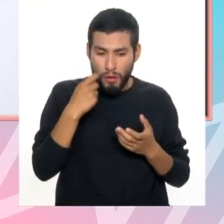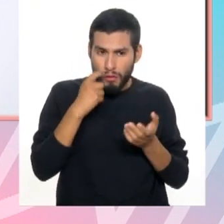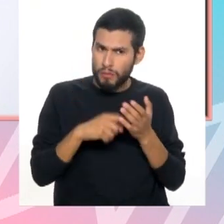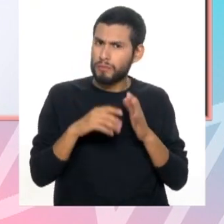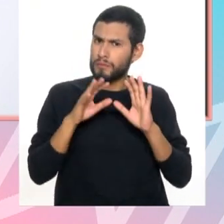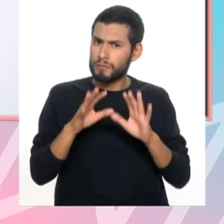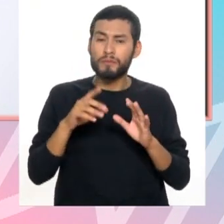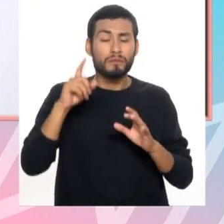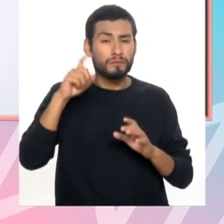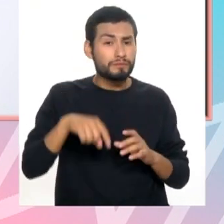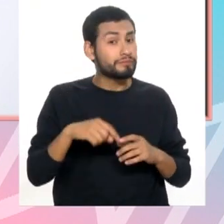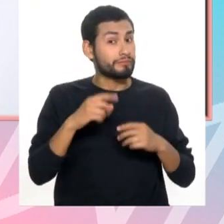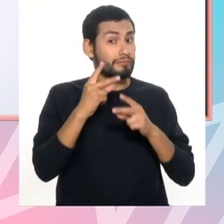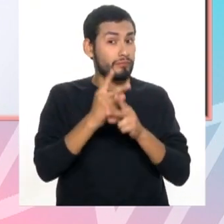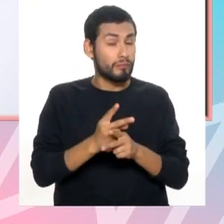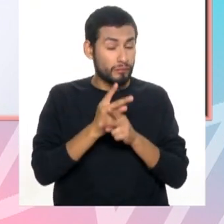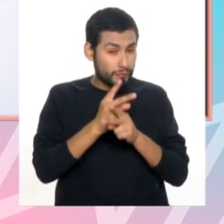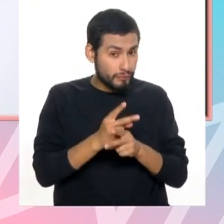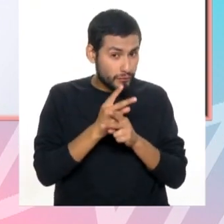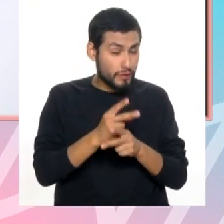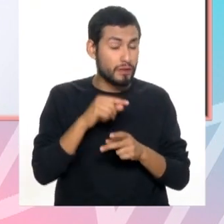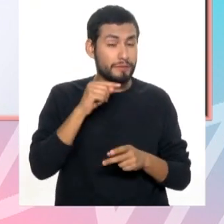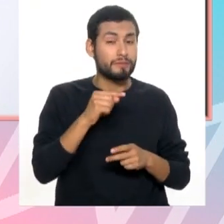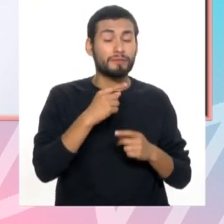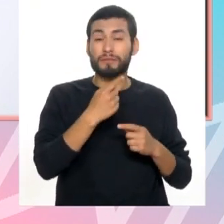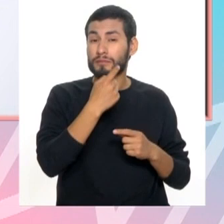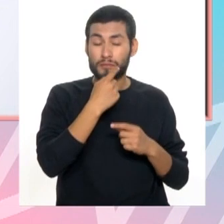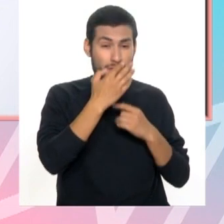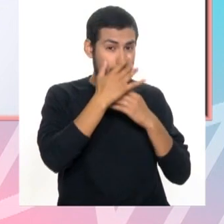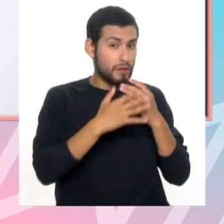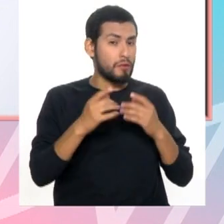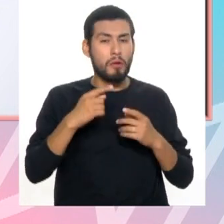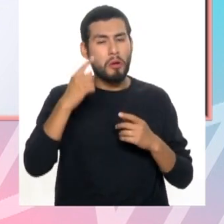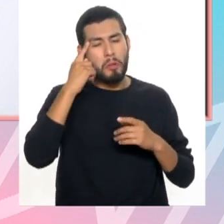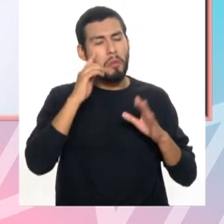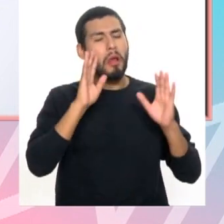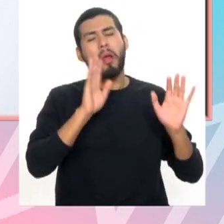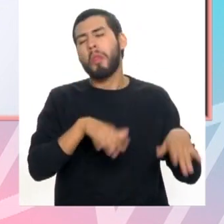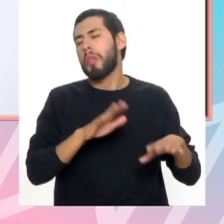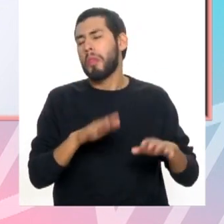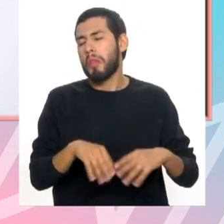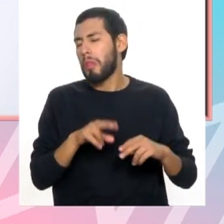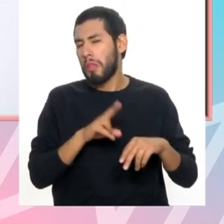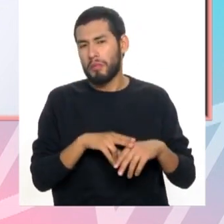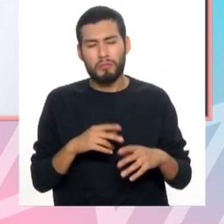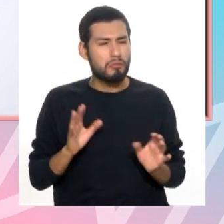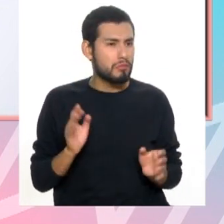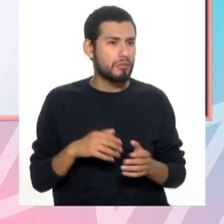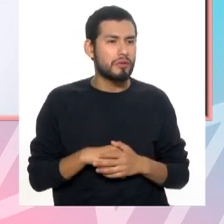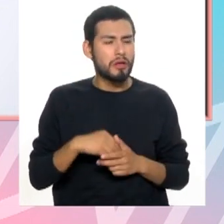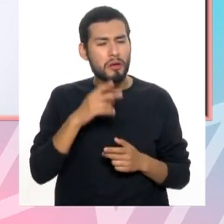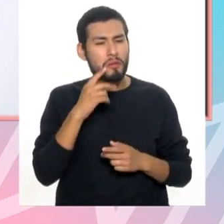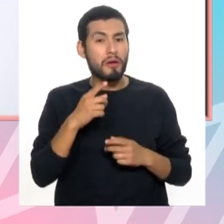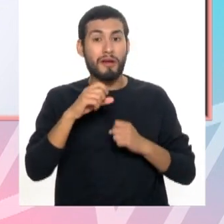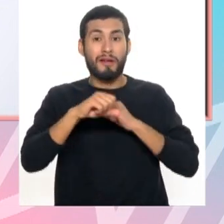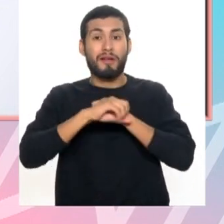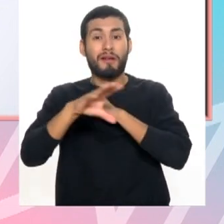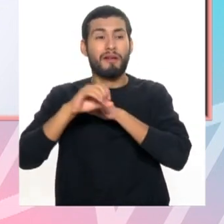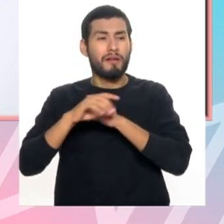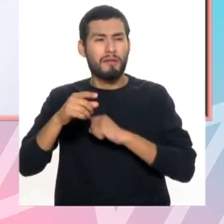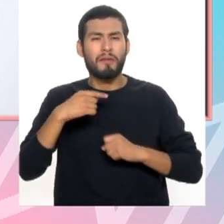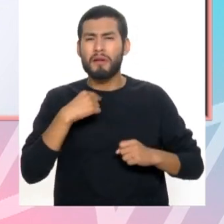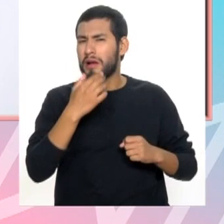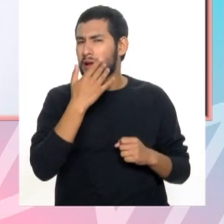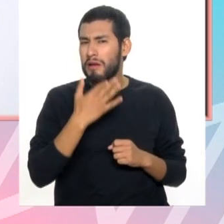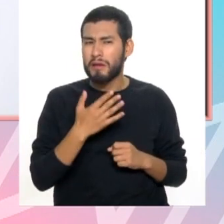Por eso esto hay que tomarlo con mucho cuidado, el sangrado de las encías y no tomarlo así a la ligera. Muchas personas dicen, ah, o ven comerciales o publicaciones, me está